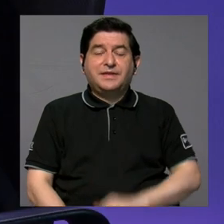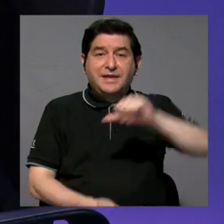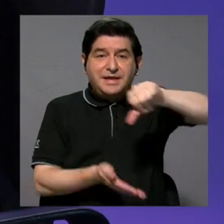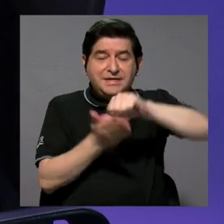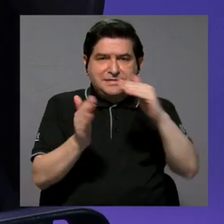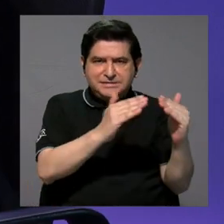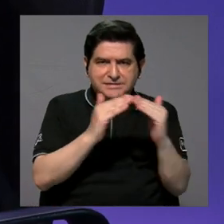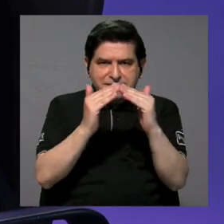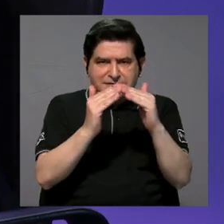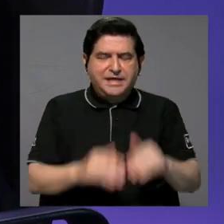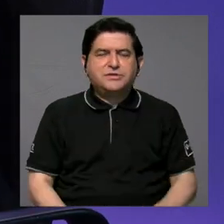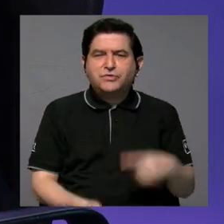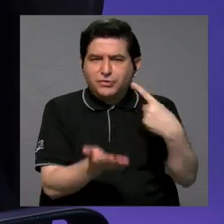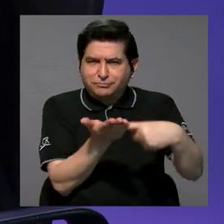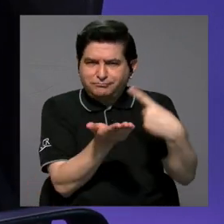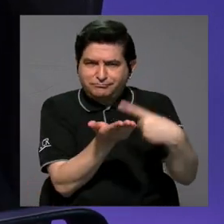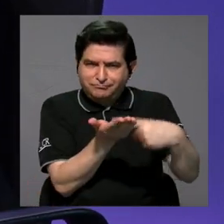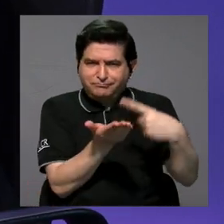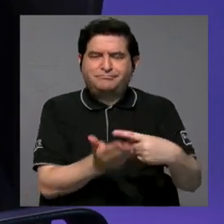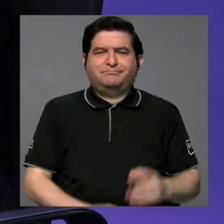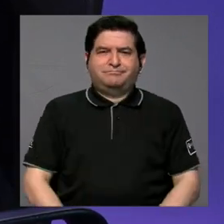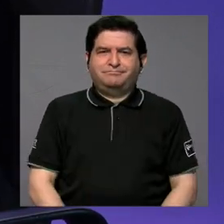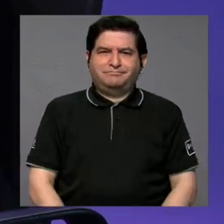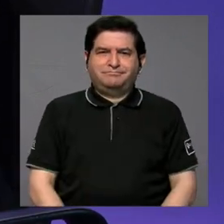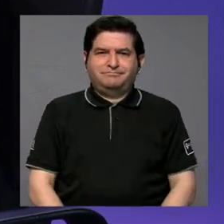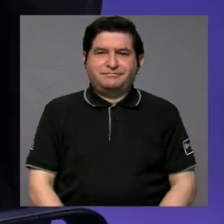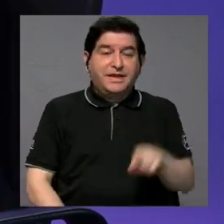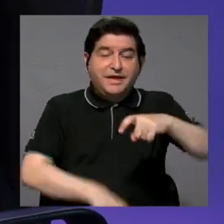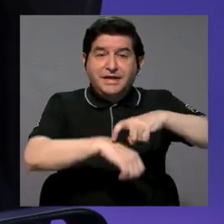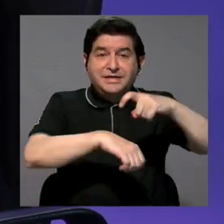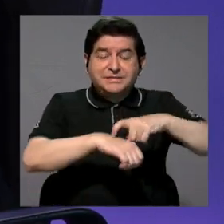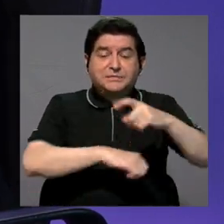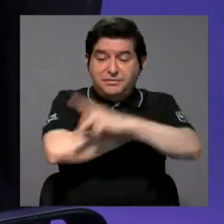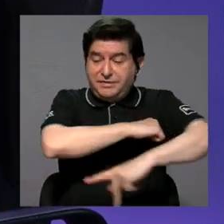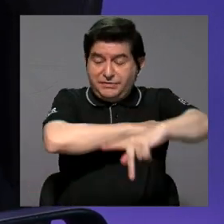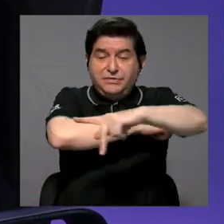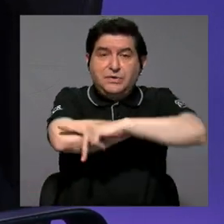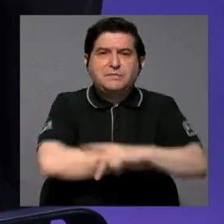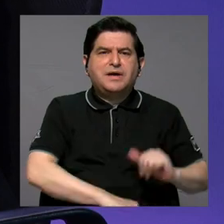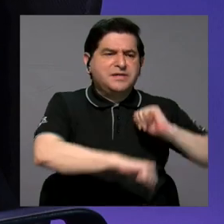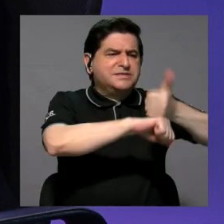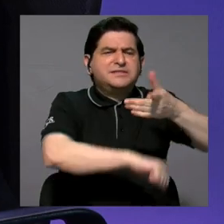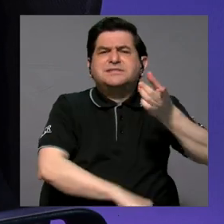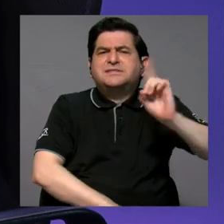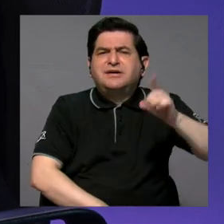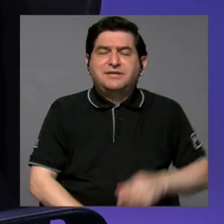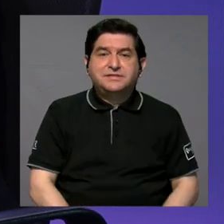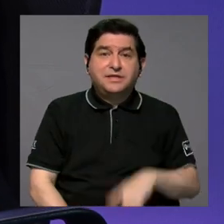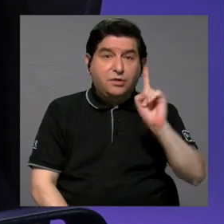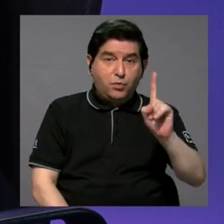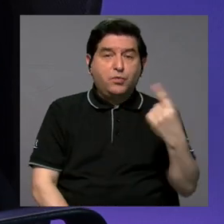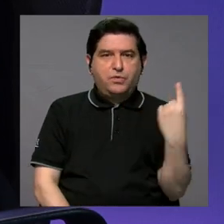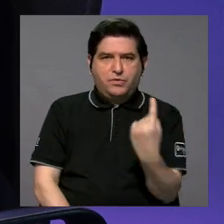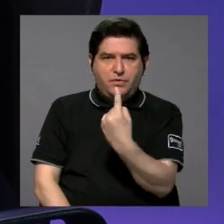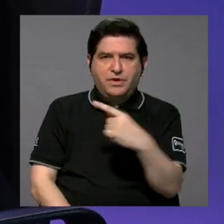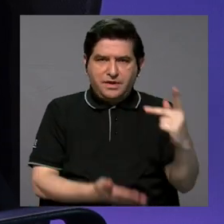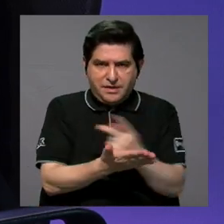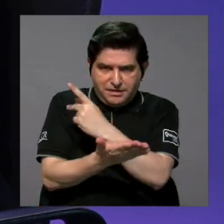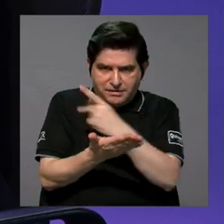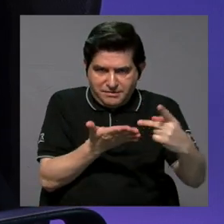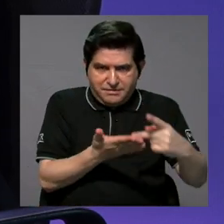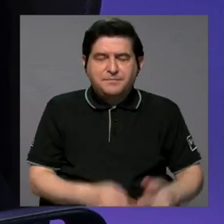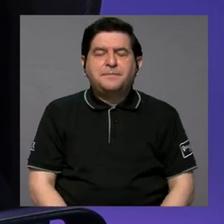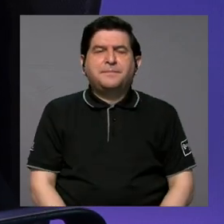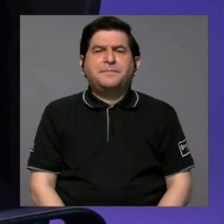Centros Cívicos estaban sobre la mesa que estábamos viendo a nivel país donde se podía colocar, era uno por provincia y